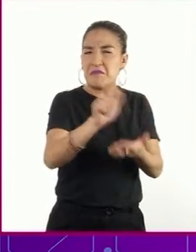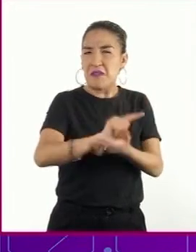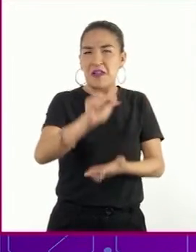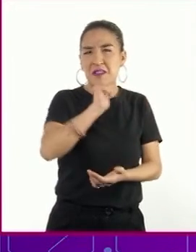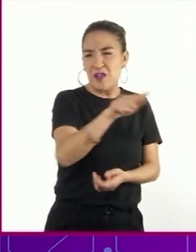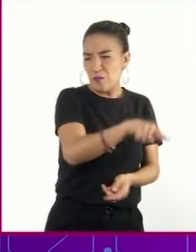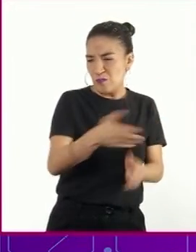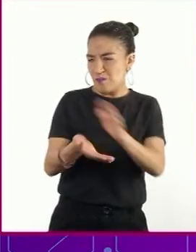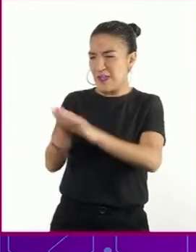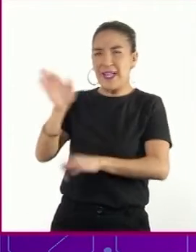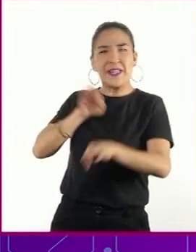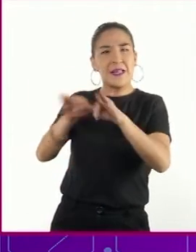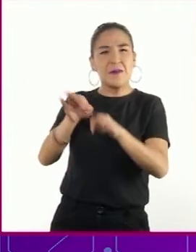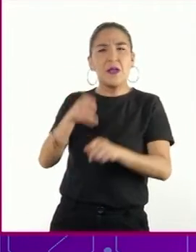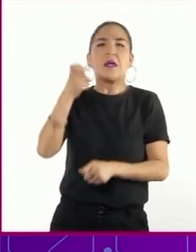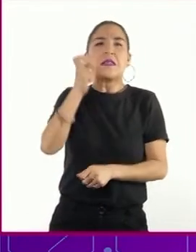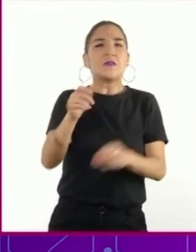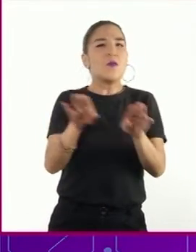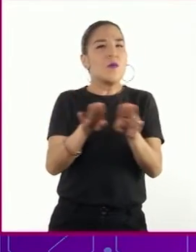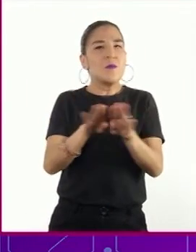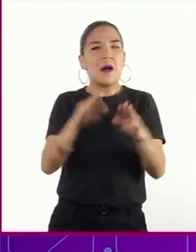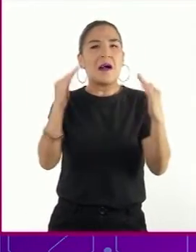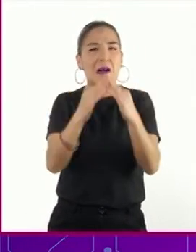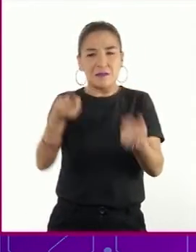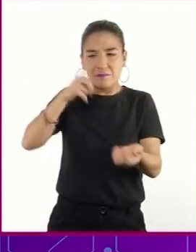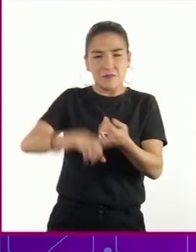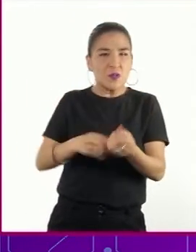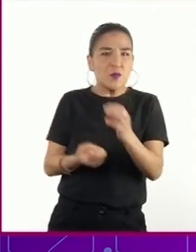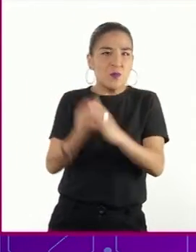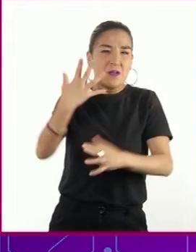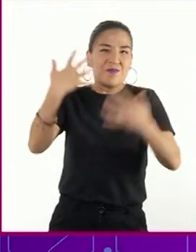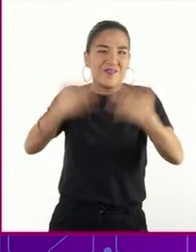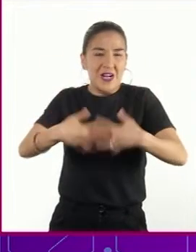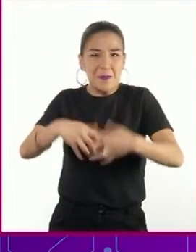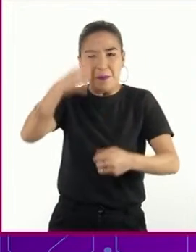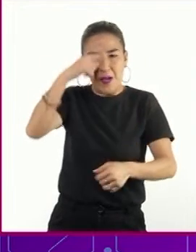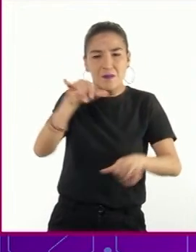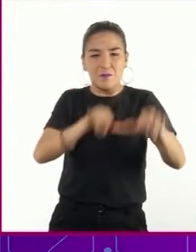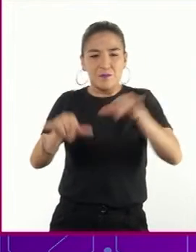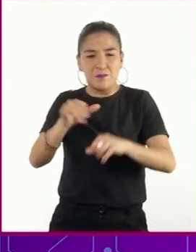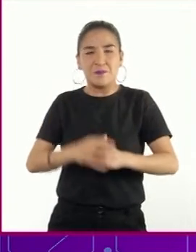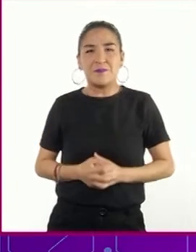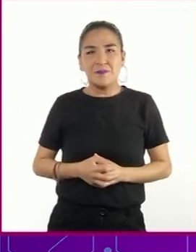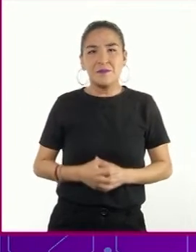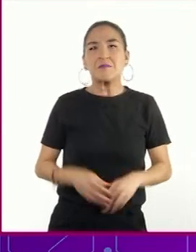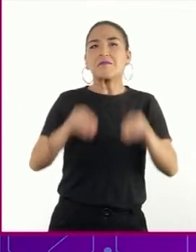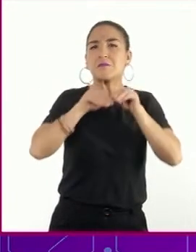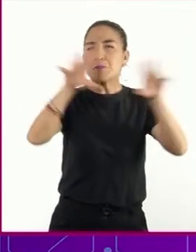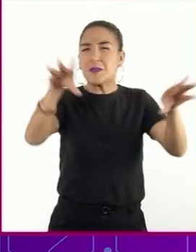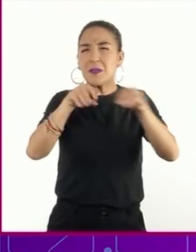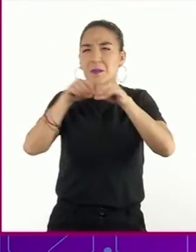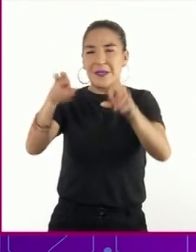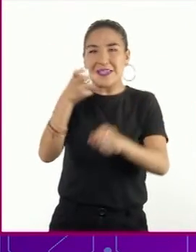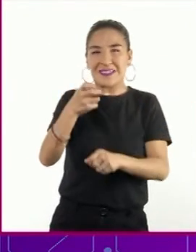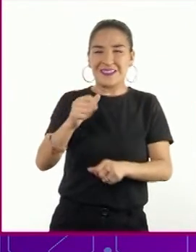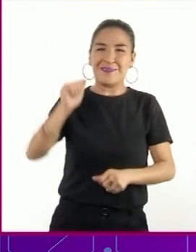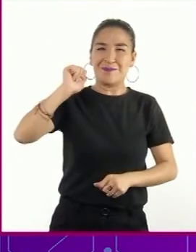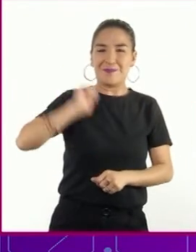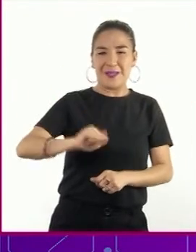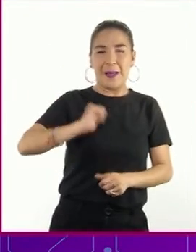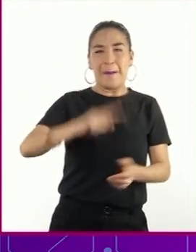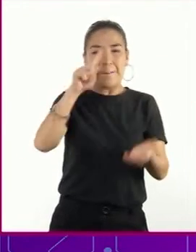alternaron su ocupación de amas de casa con el trabajo en las fábricas de municiones. La publicidad, a inicios de la década de